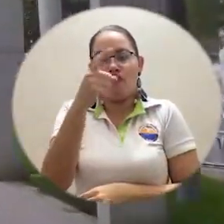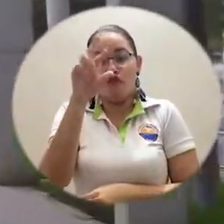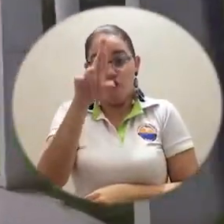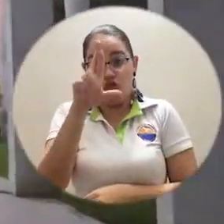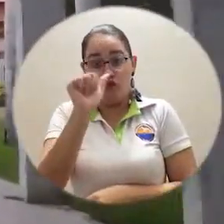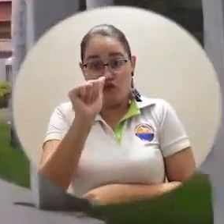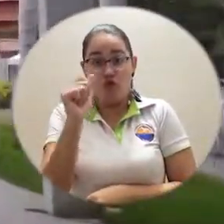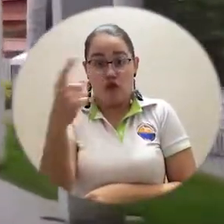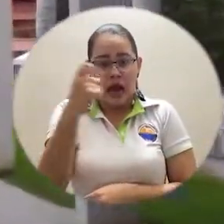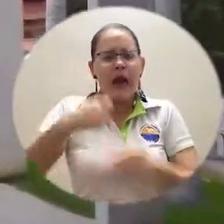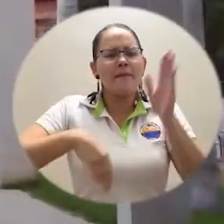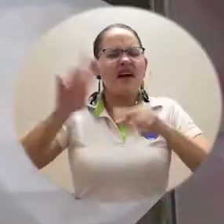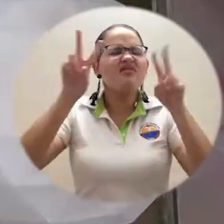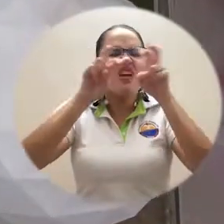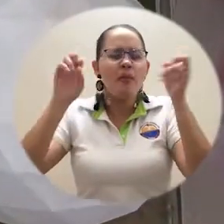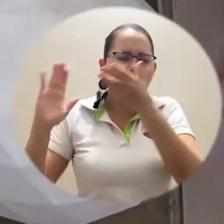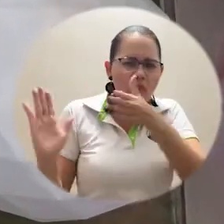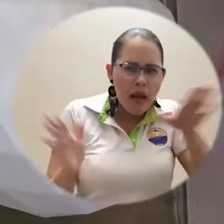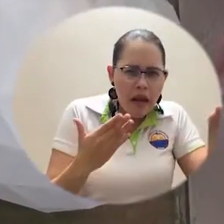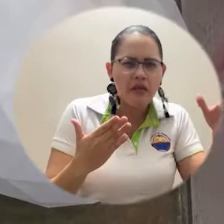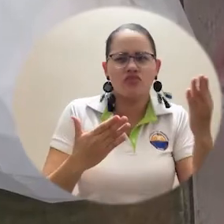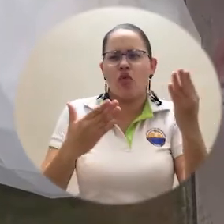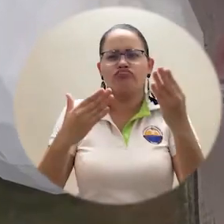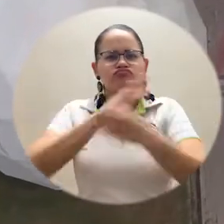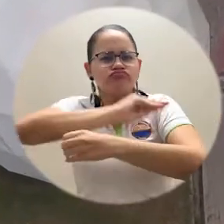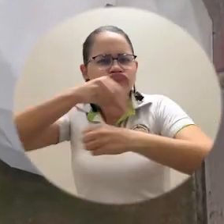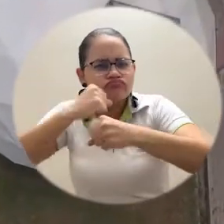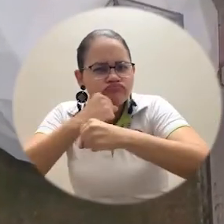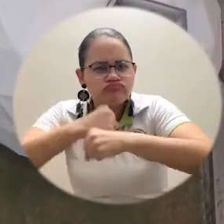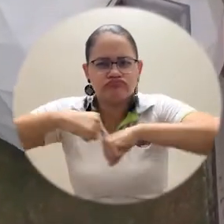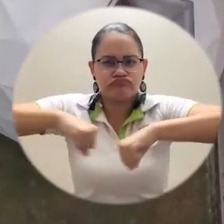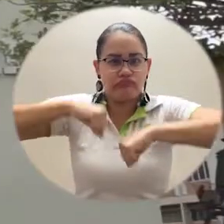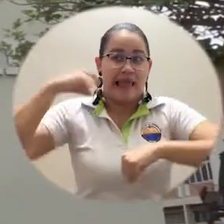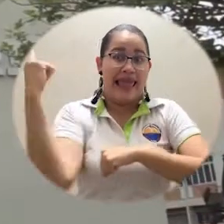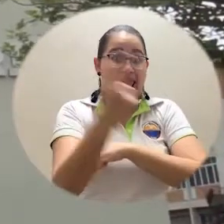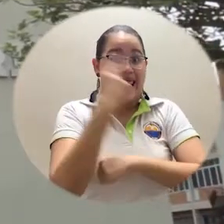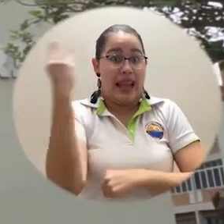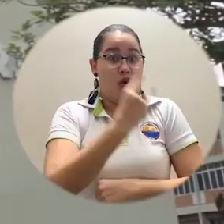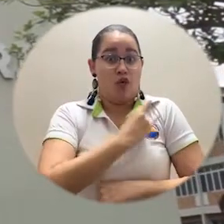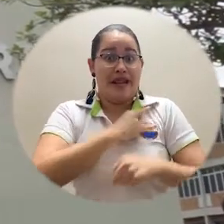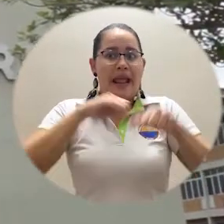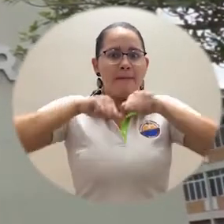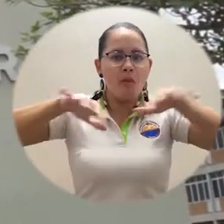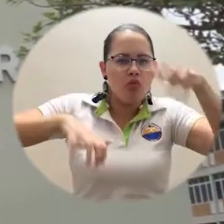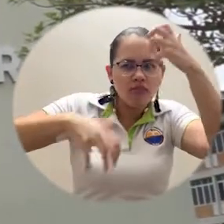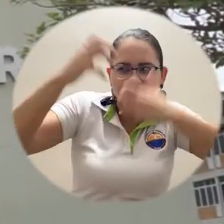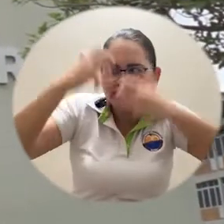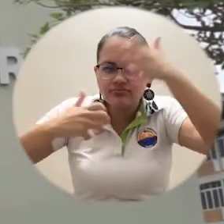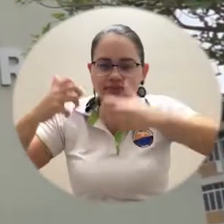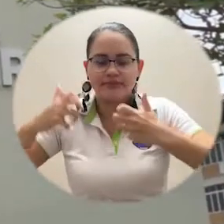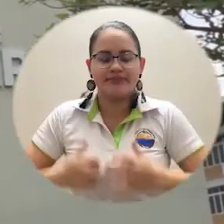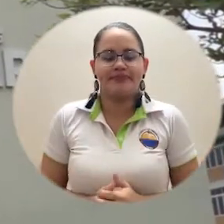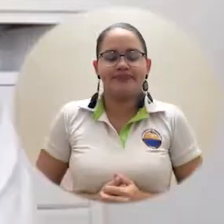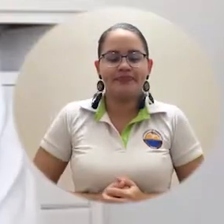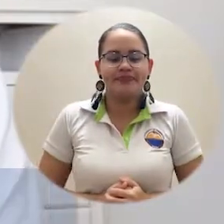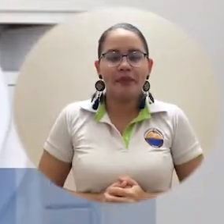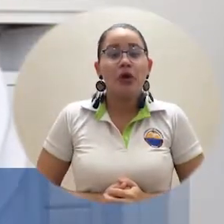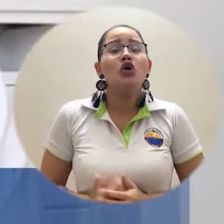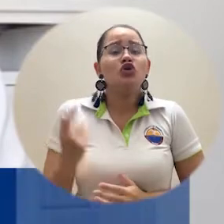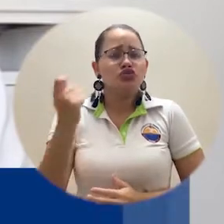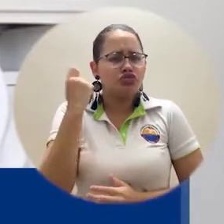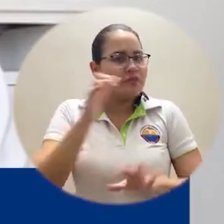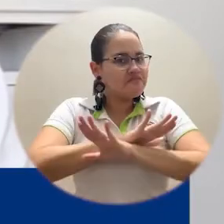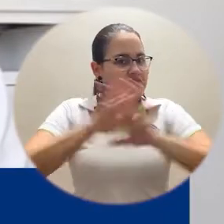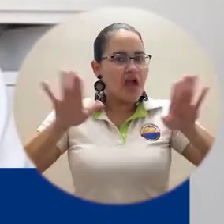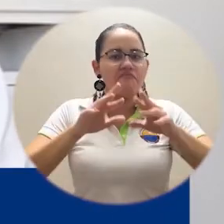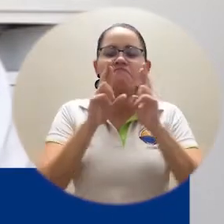modelo integrado de planeación y gestión en las diferentes instituciones de educación superior públicas. Recientemente se publicaron